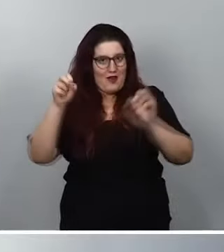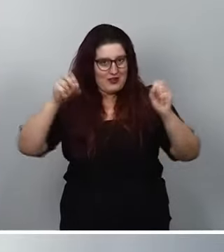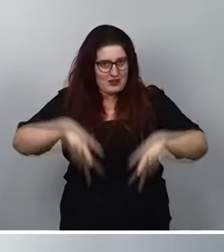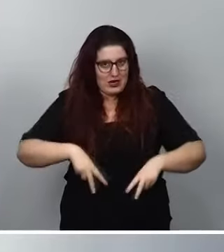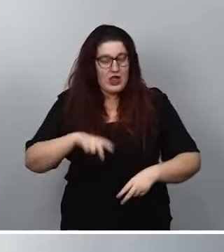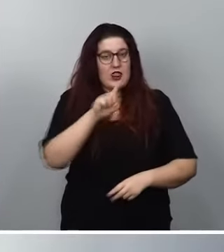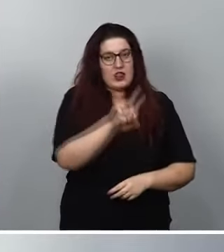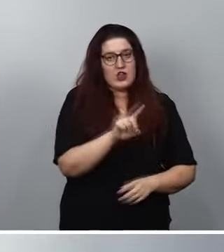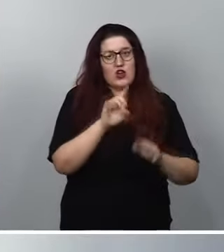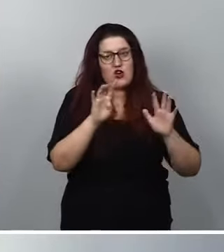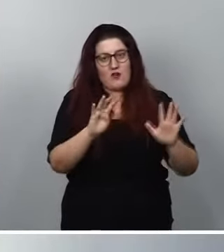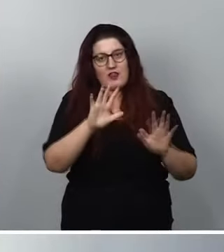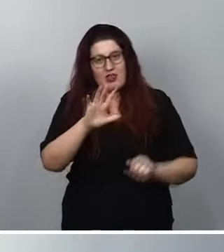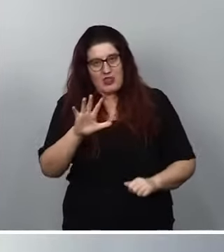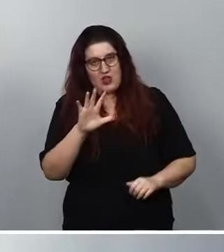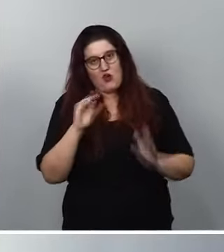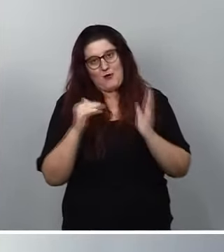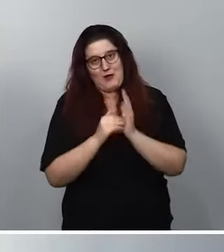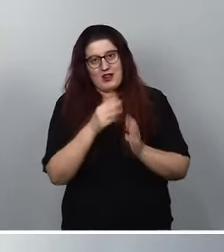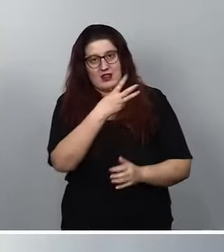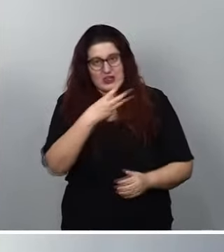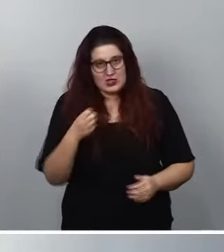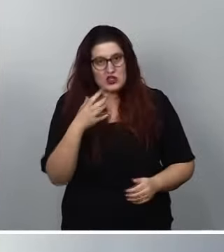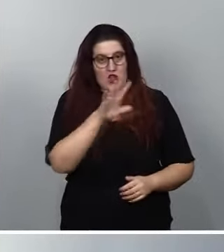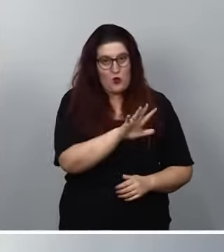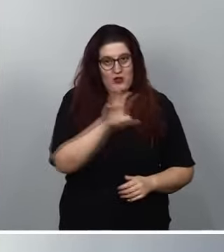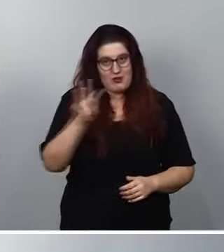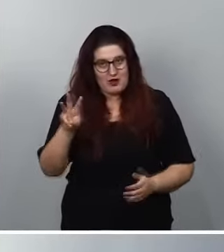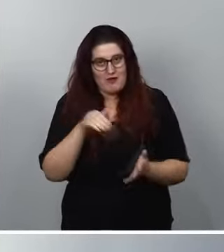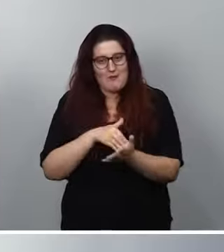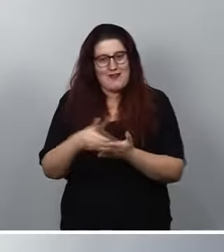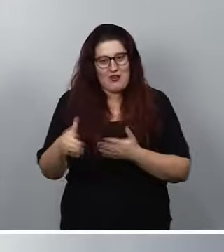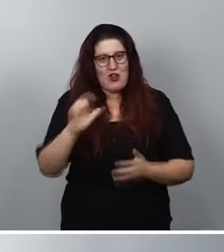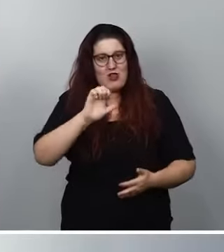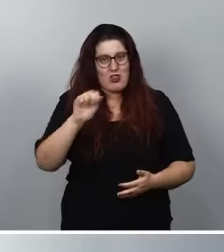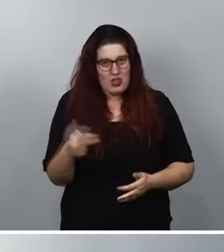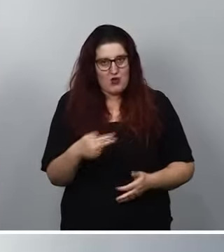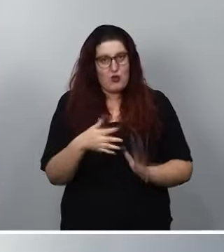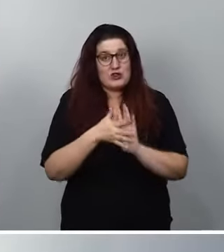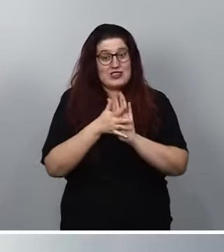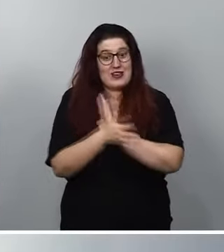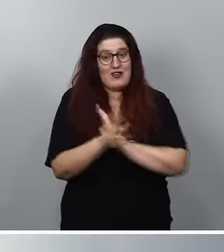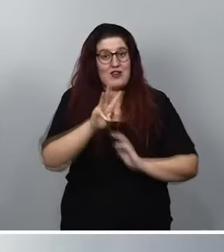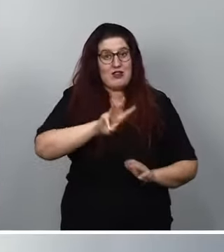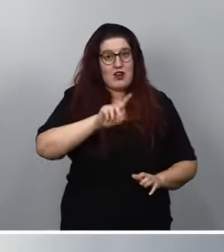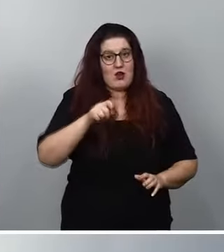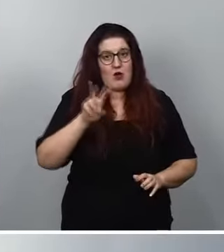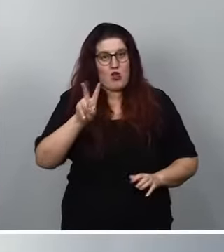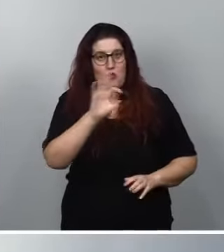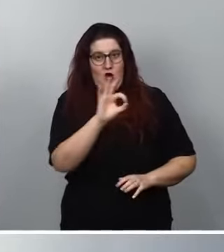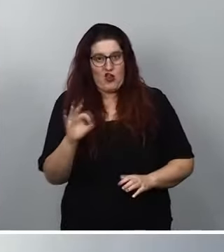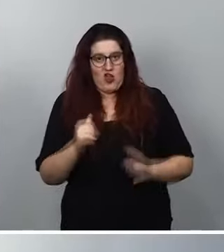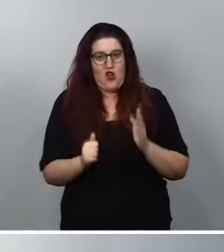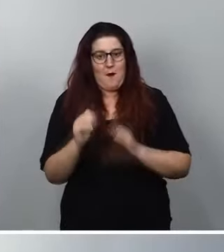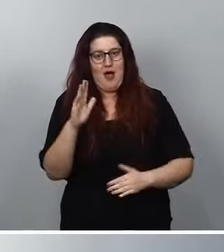195.353 millones de euros y esto supone un 3,2% más